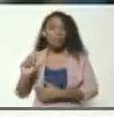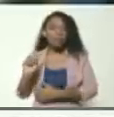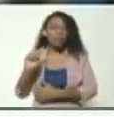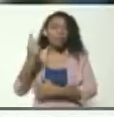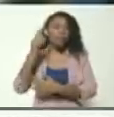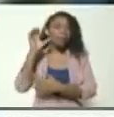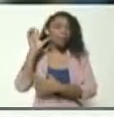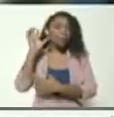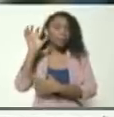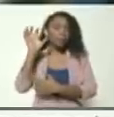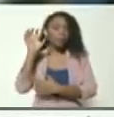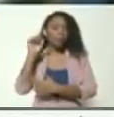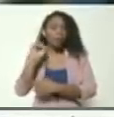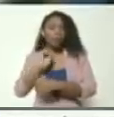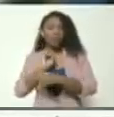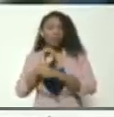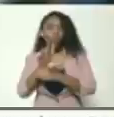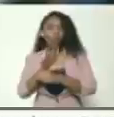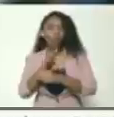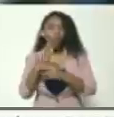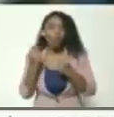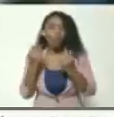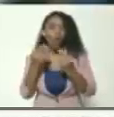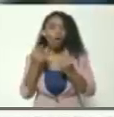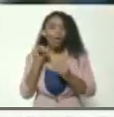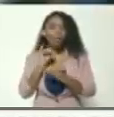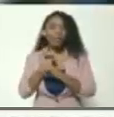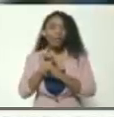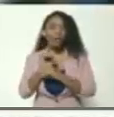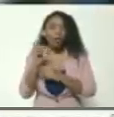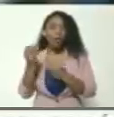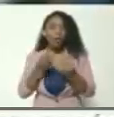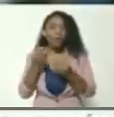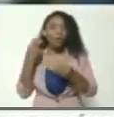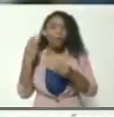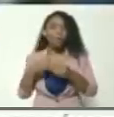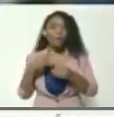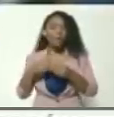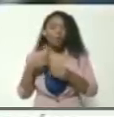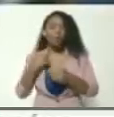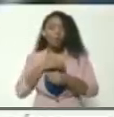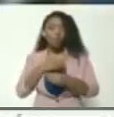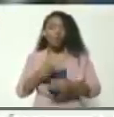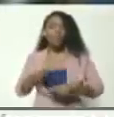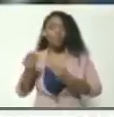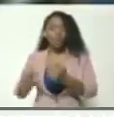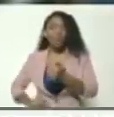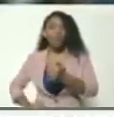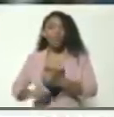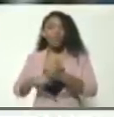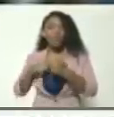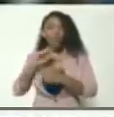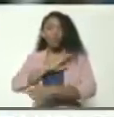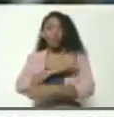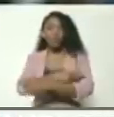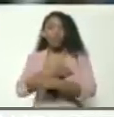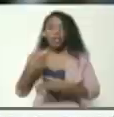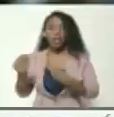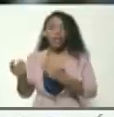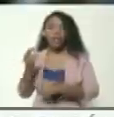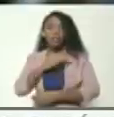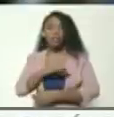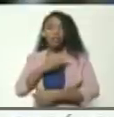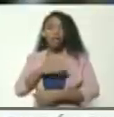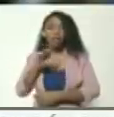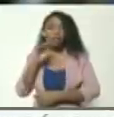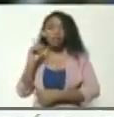que lanzó una criptomoneda soberana como el Petro, vamos a darle fuerza y emparentarla con la seguridad social, vamos a